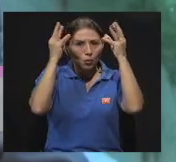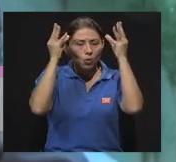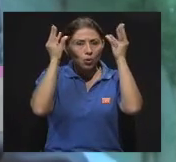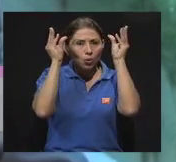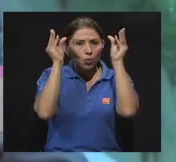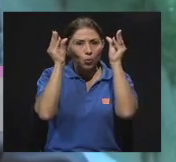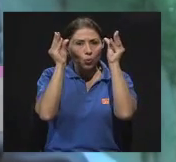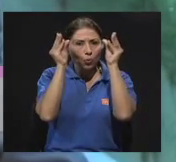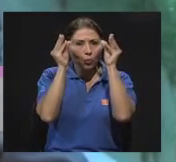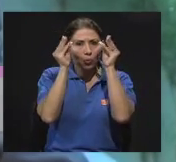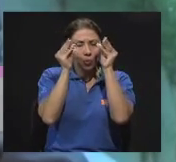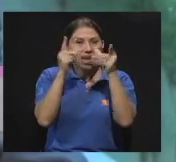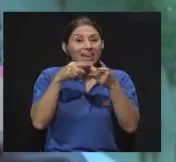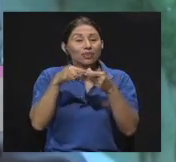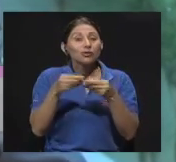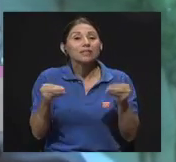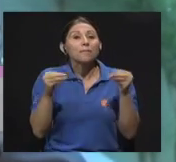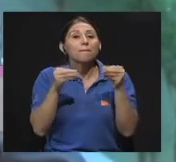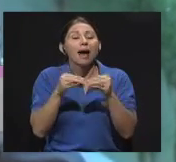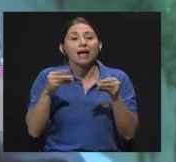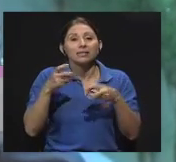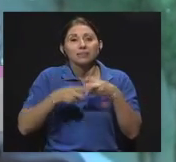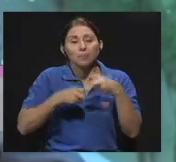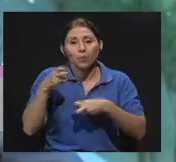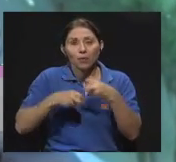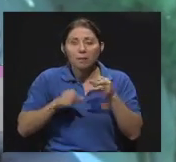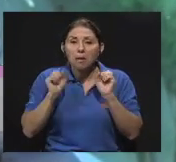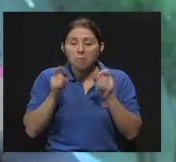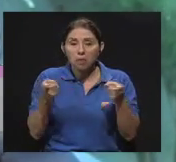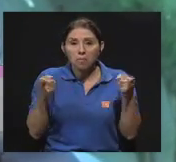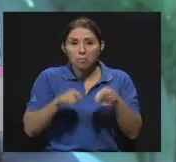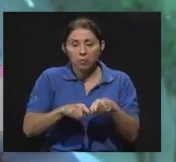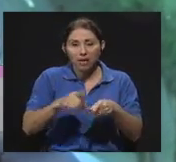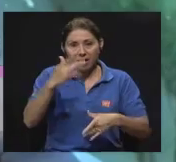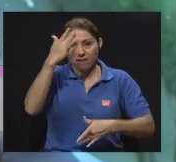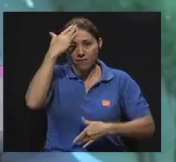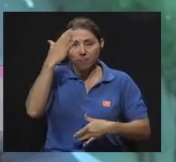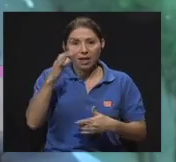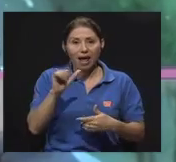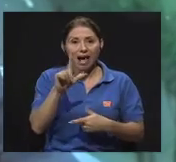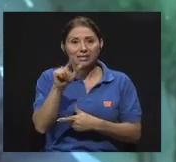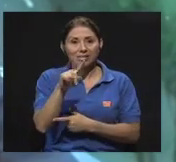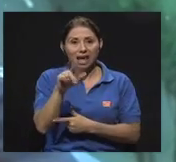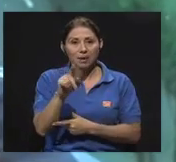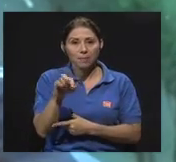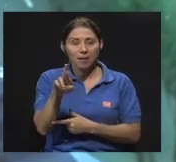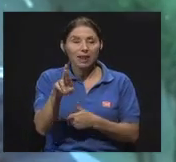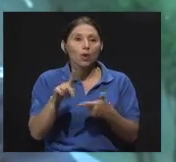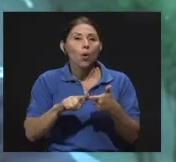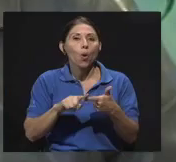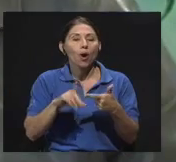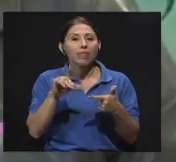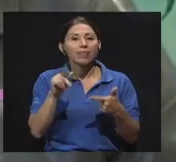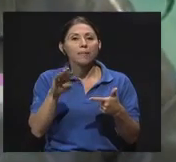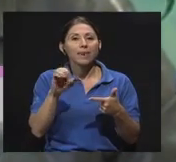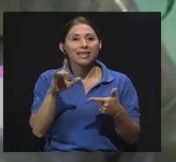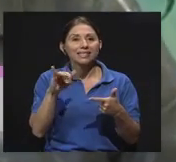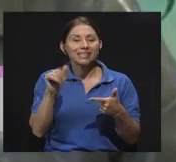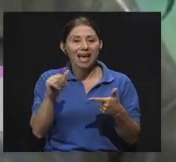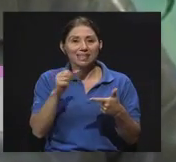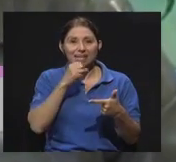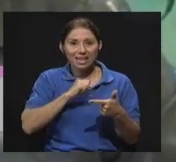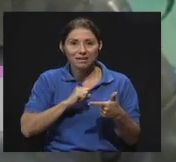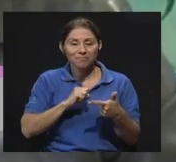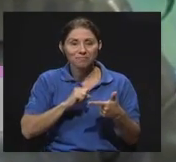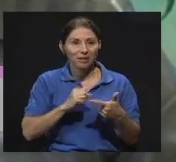riesgo de que padezca demencia senil, enfermedad de Alzheimer y otras enfermedades. Recuerde que